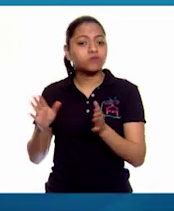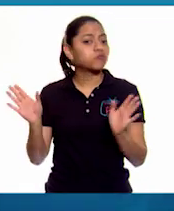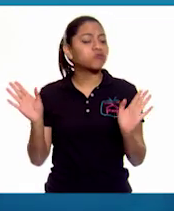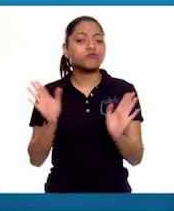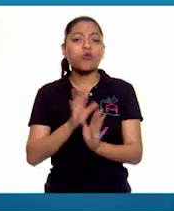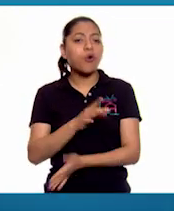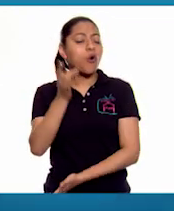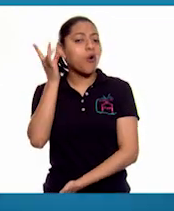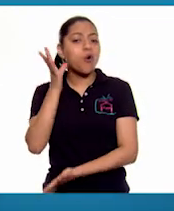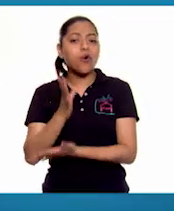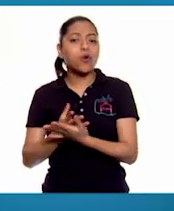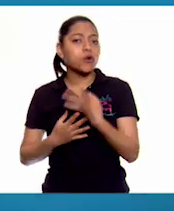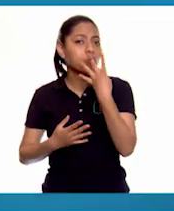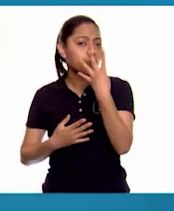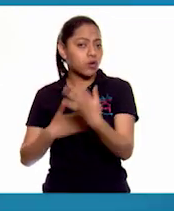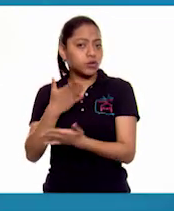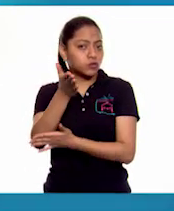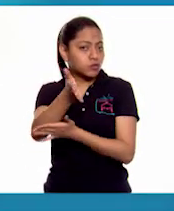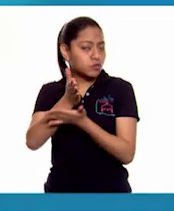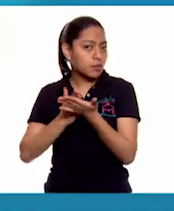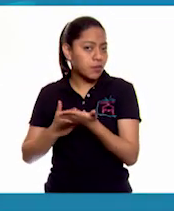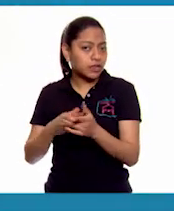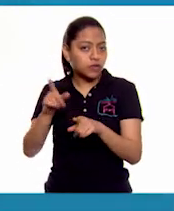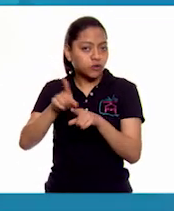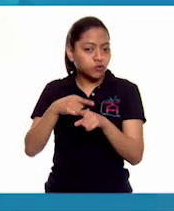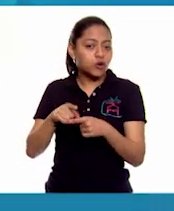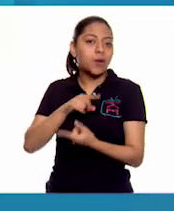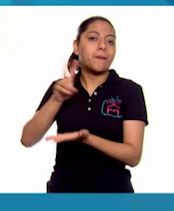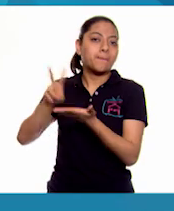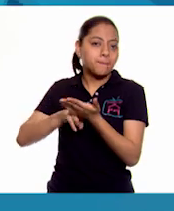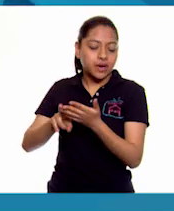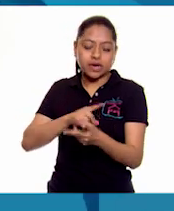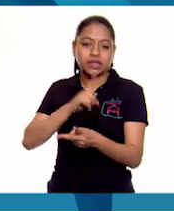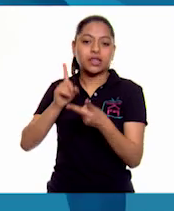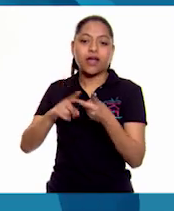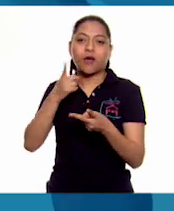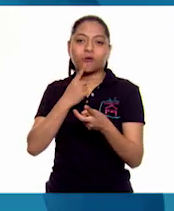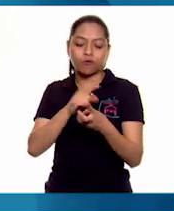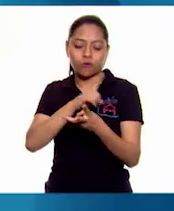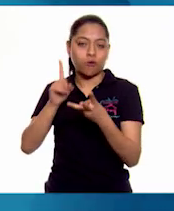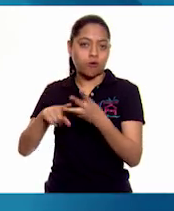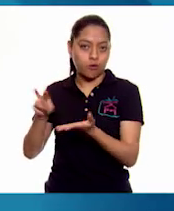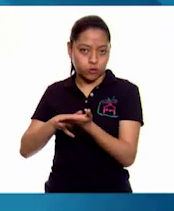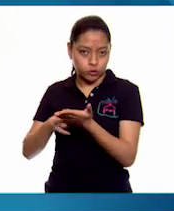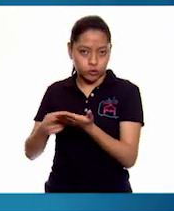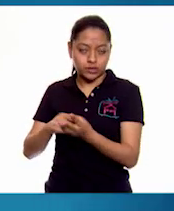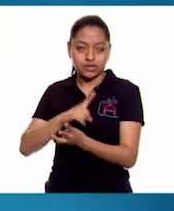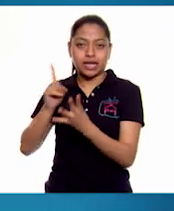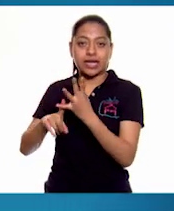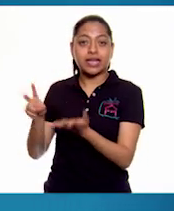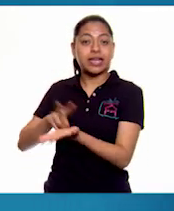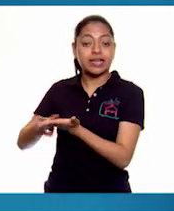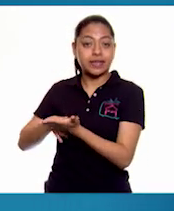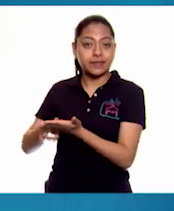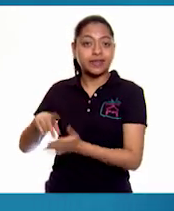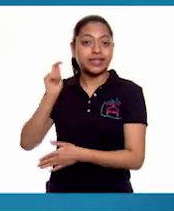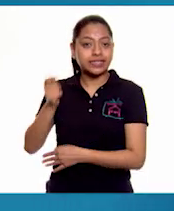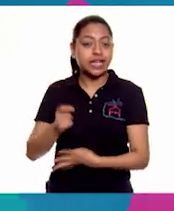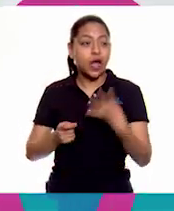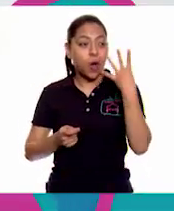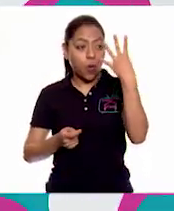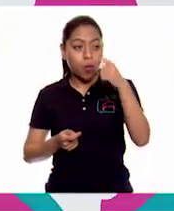Solo son cuatro medios de colores. Entonces, tenemos que multiplicar cuatro medios por tres.